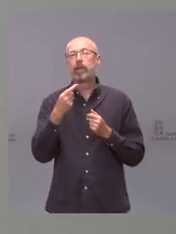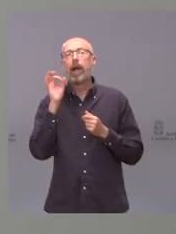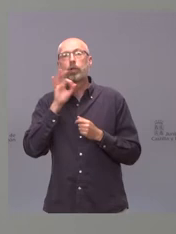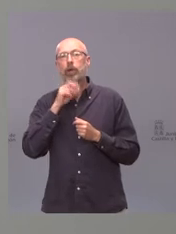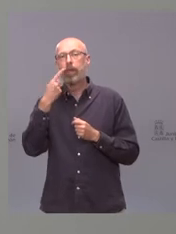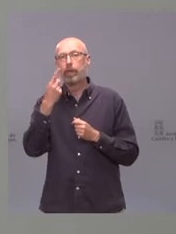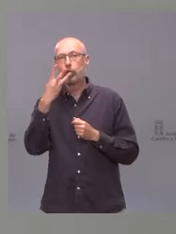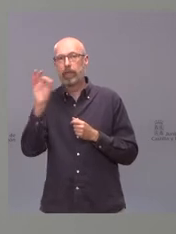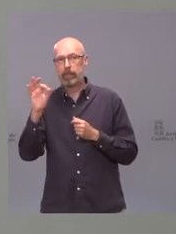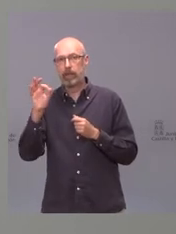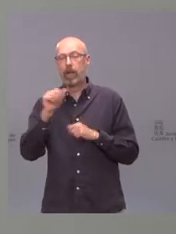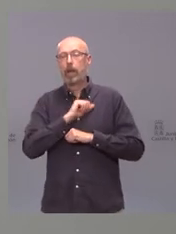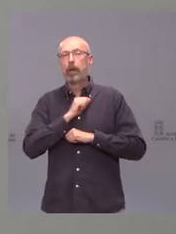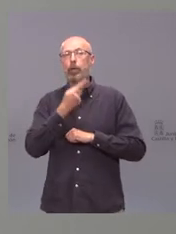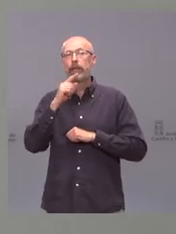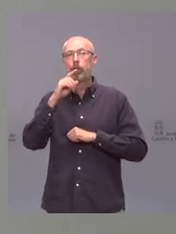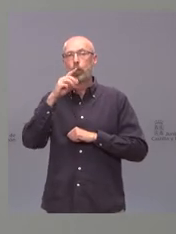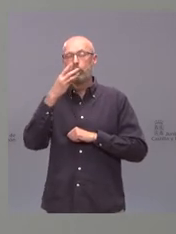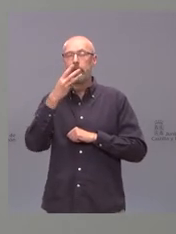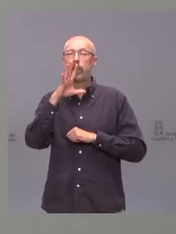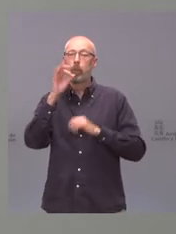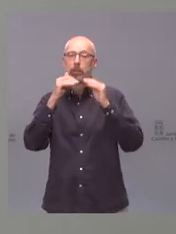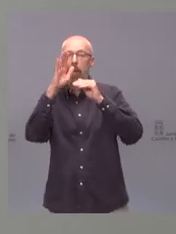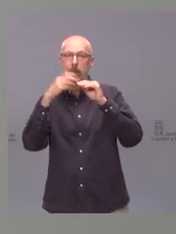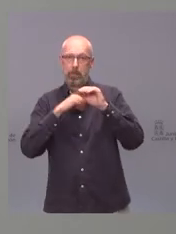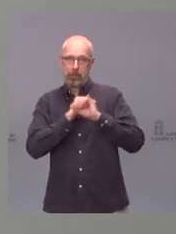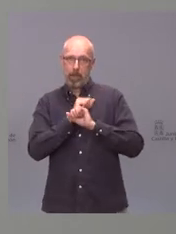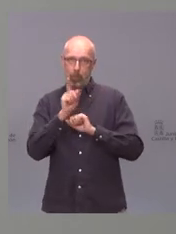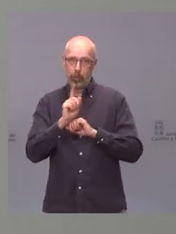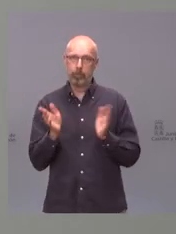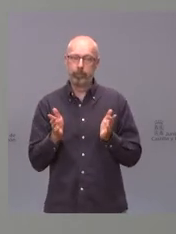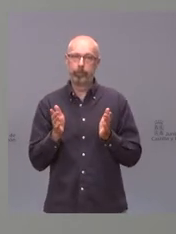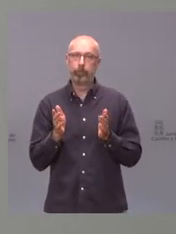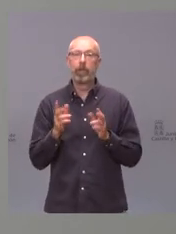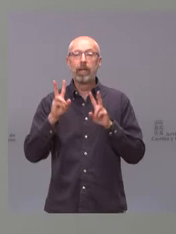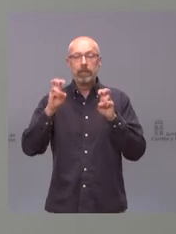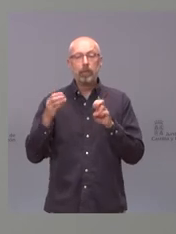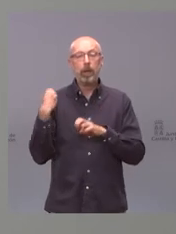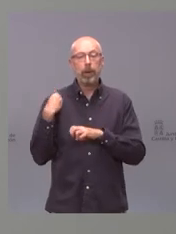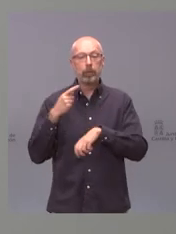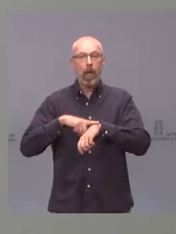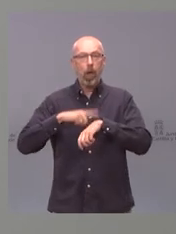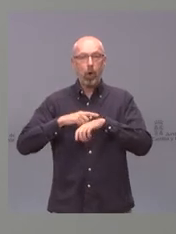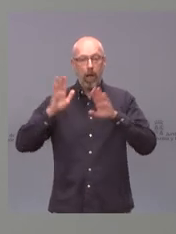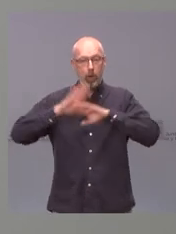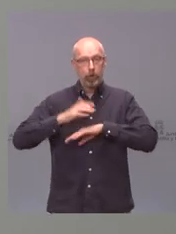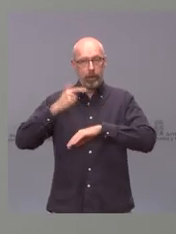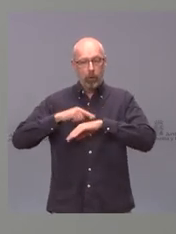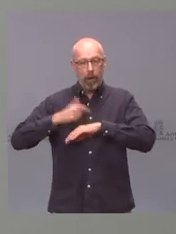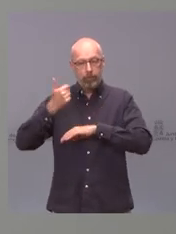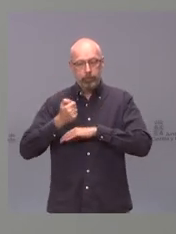ese es el deseo que tenemos y en cuanto a la pregunta que hace del toque de queda no es algo que se haya planteado en